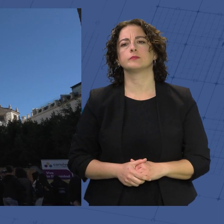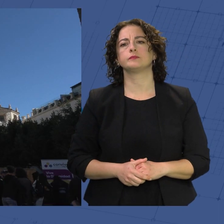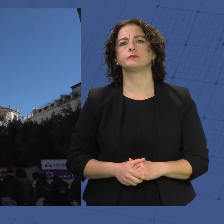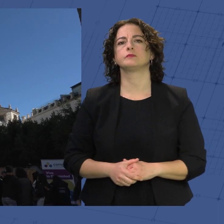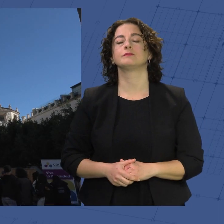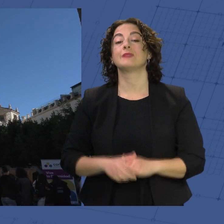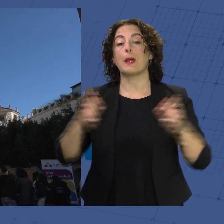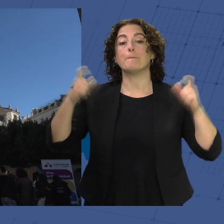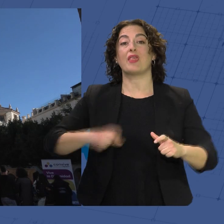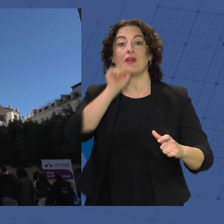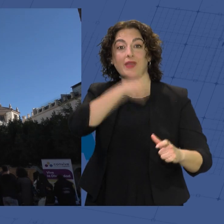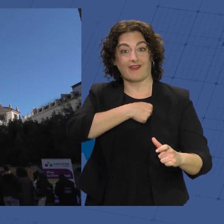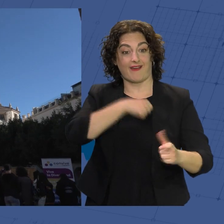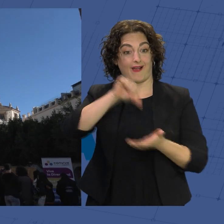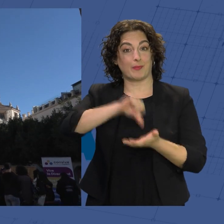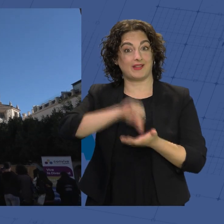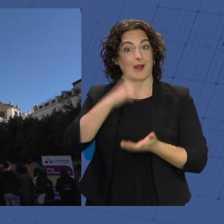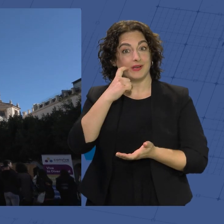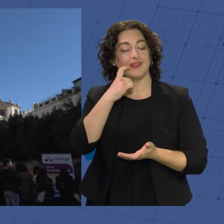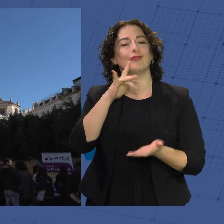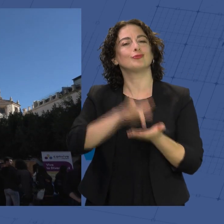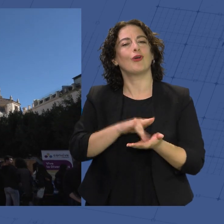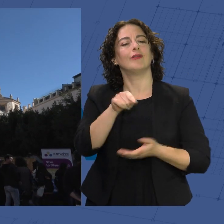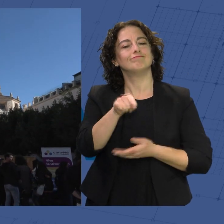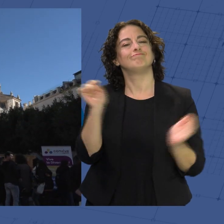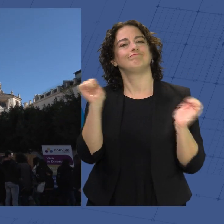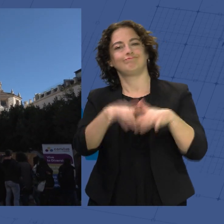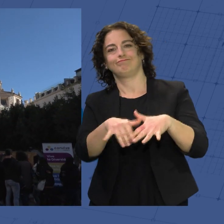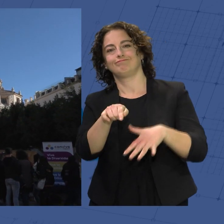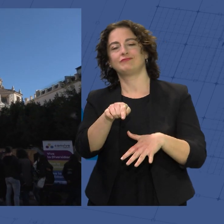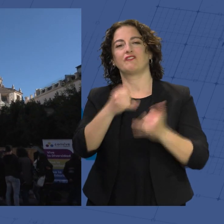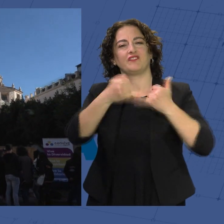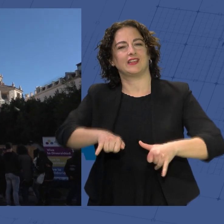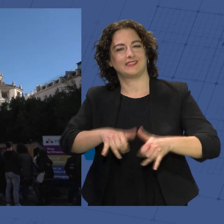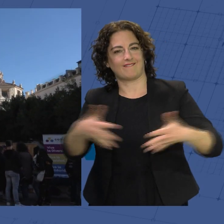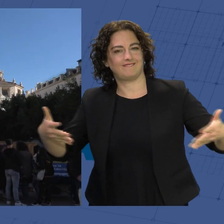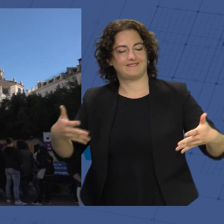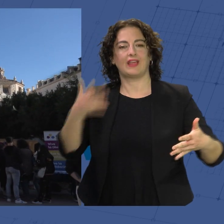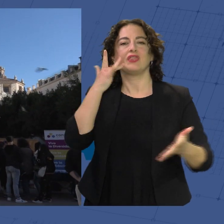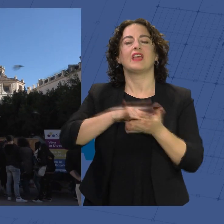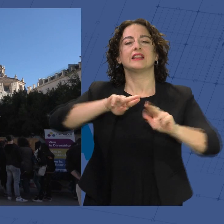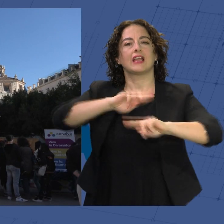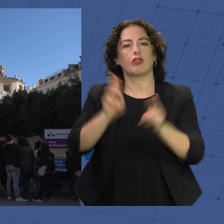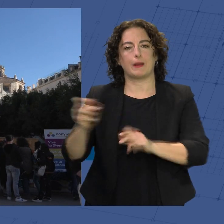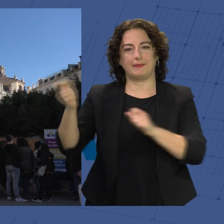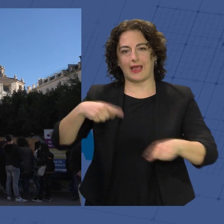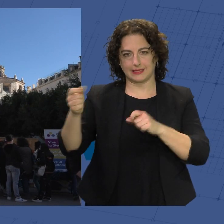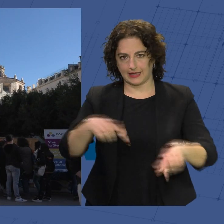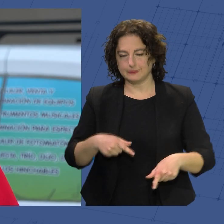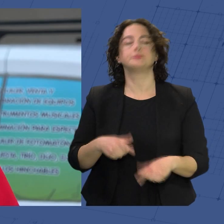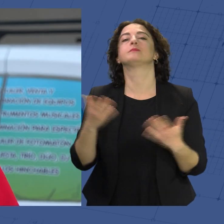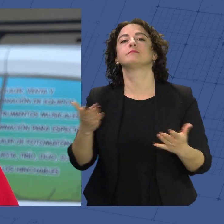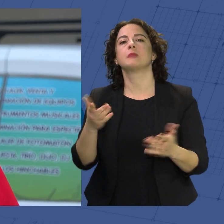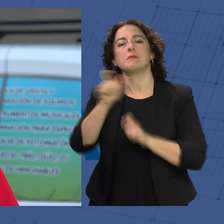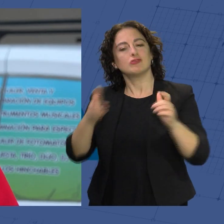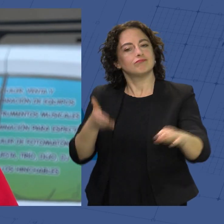La Plaza Vieja de la capital almeriense se ha convertido en el epicentro de la gran fiesta del Día Internacional del Migrante. Los que se han acercado hasta